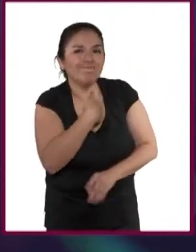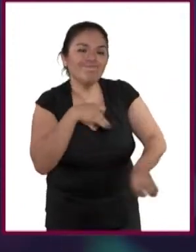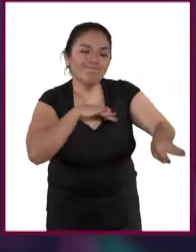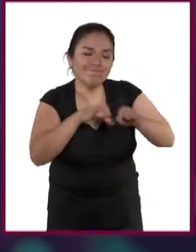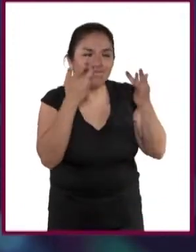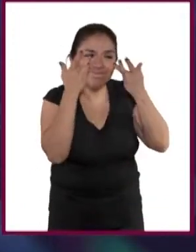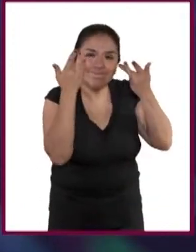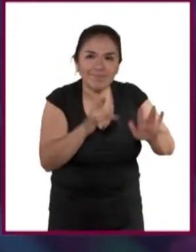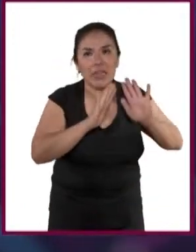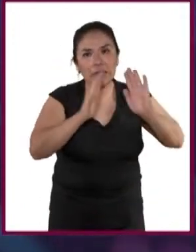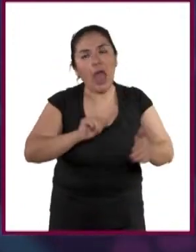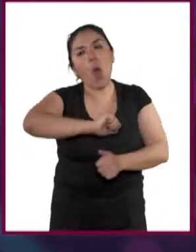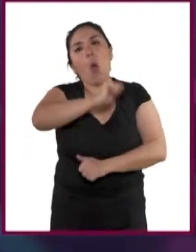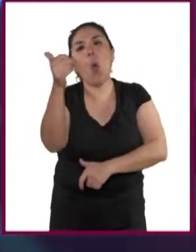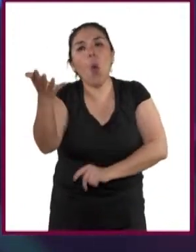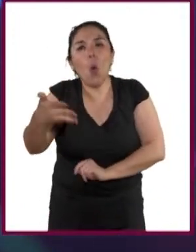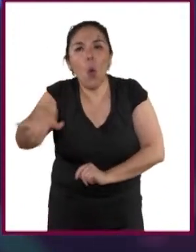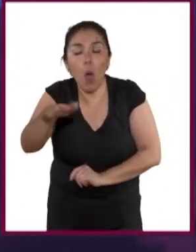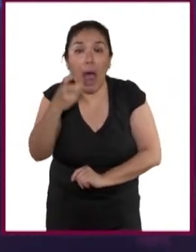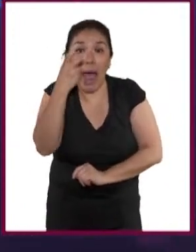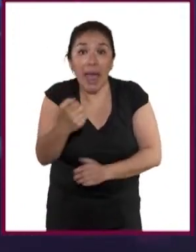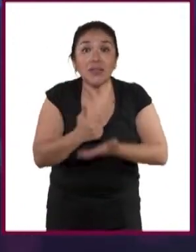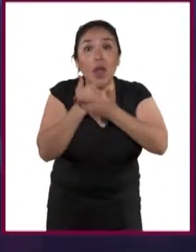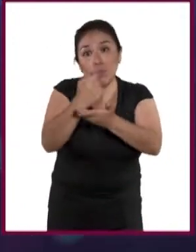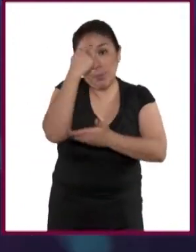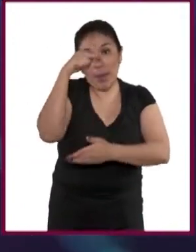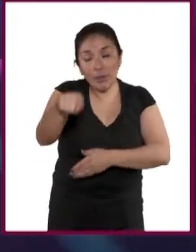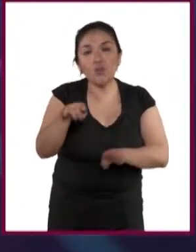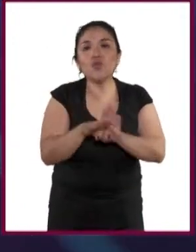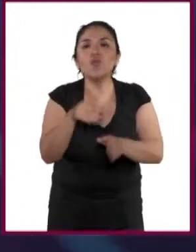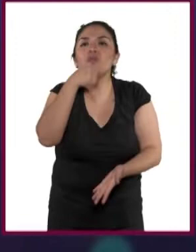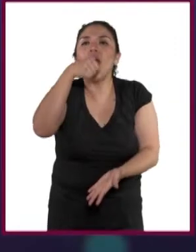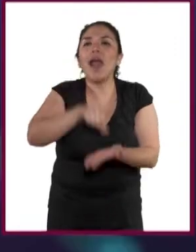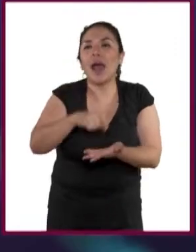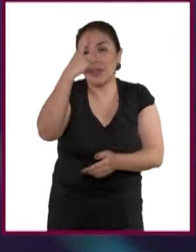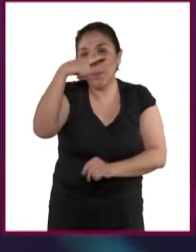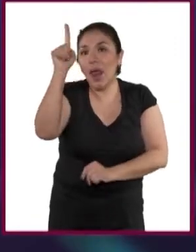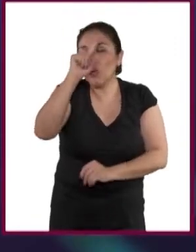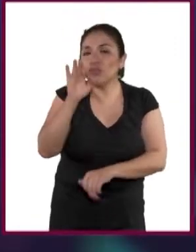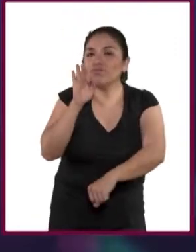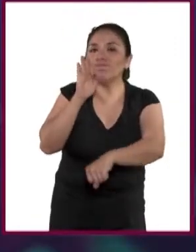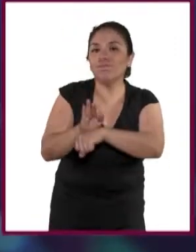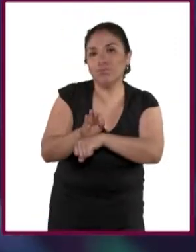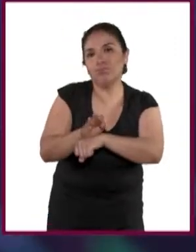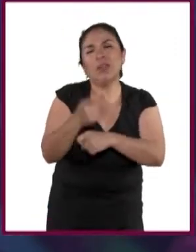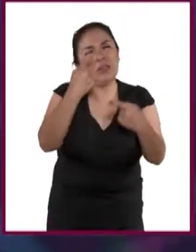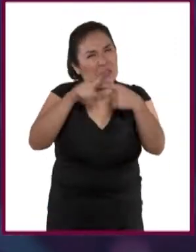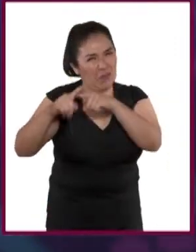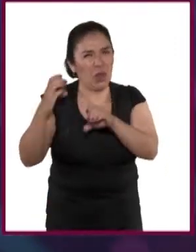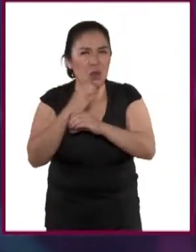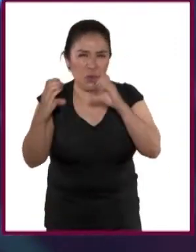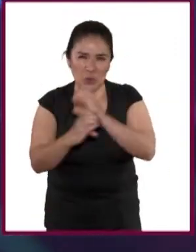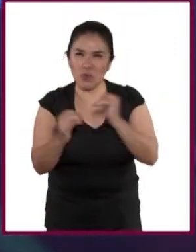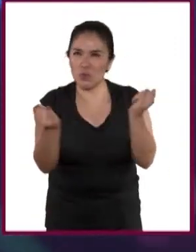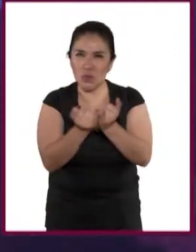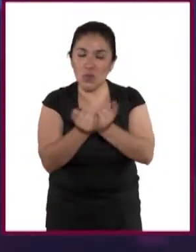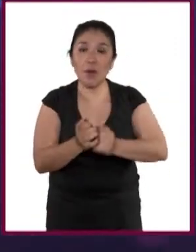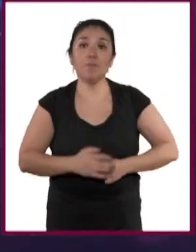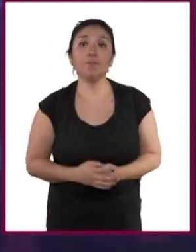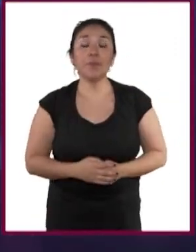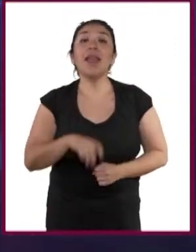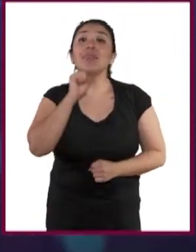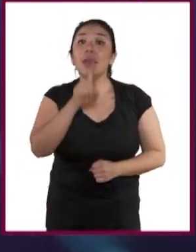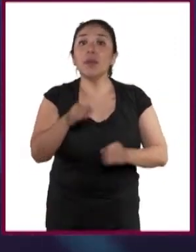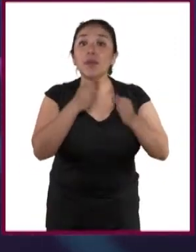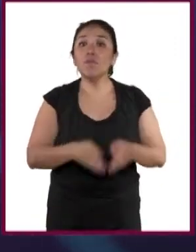empleos. De eso depende obtener buenas cartas de recomendación, entre otras cosas. Además